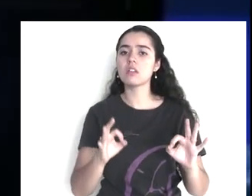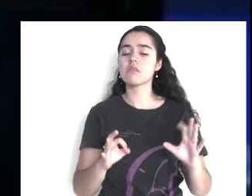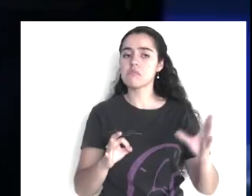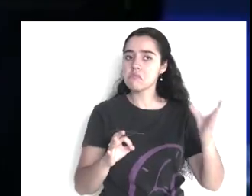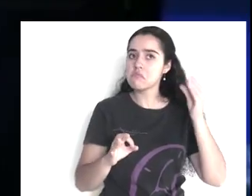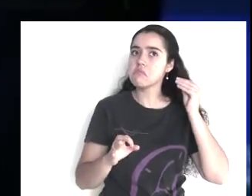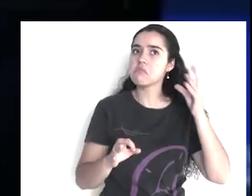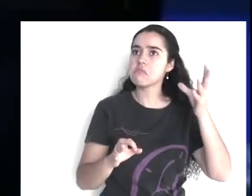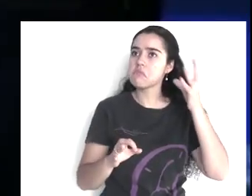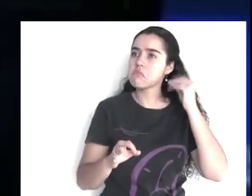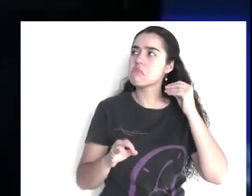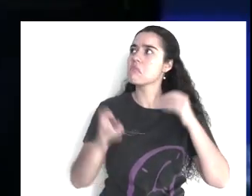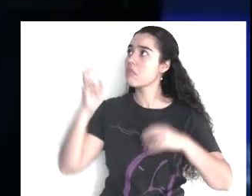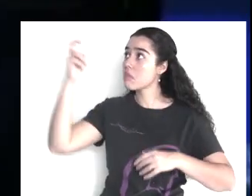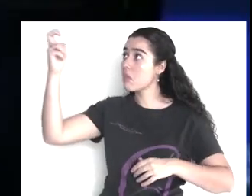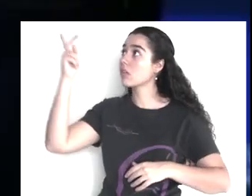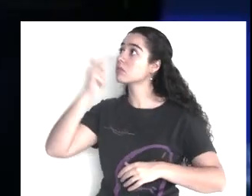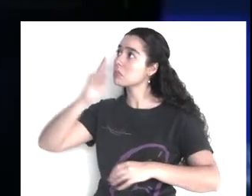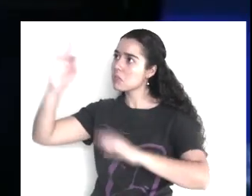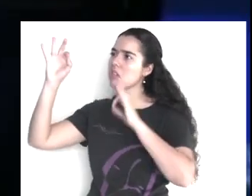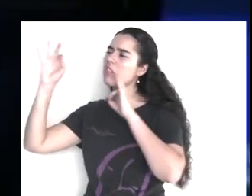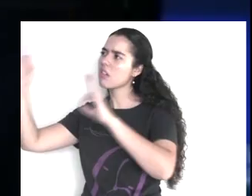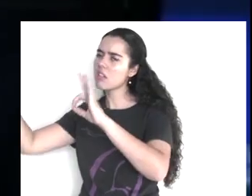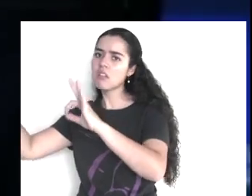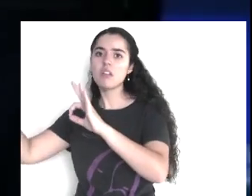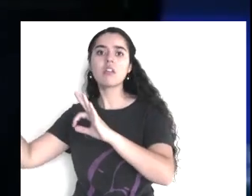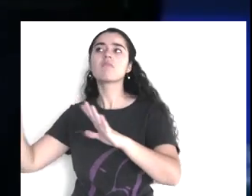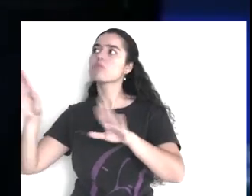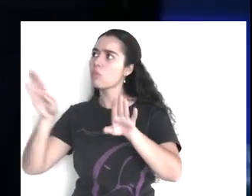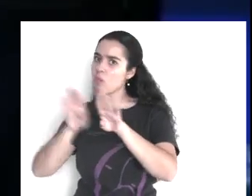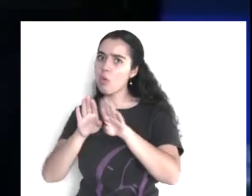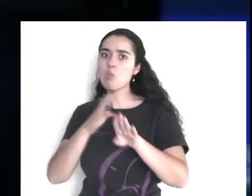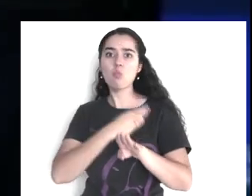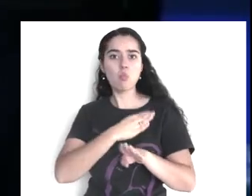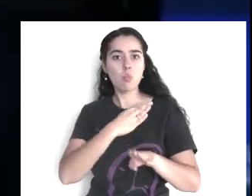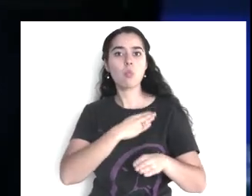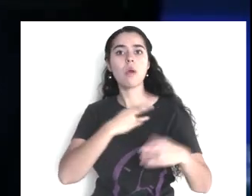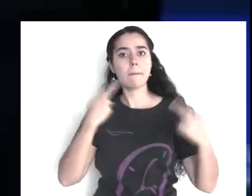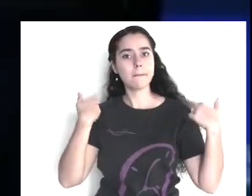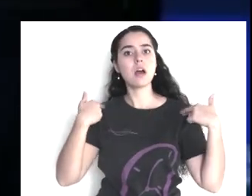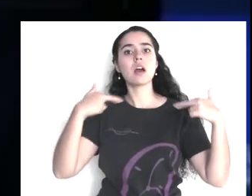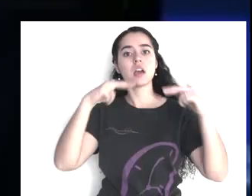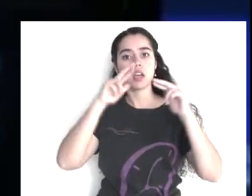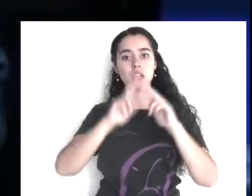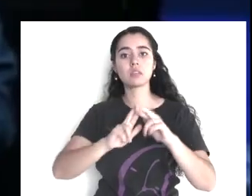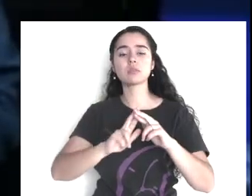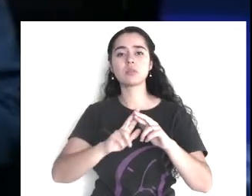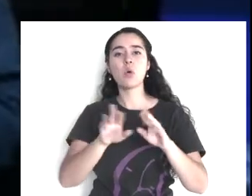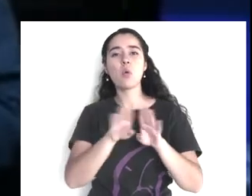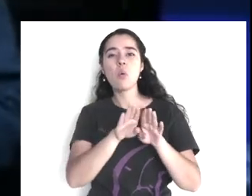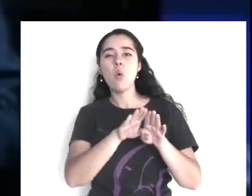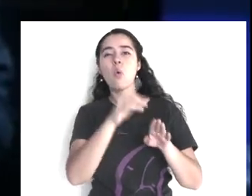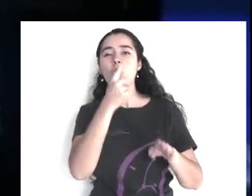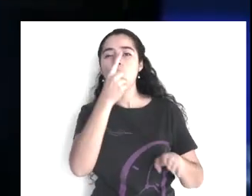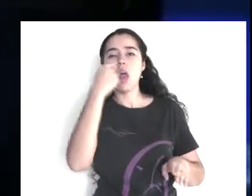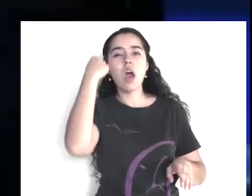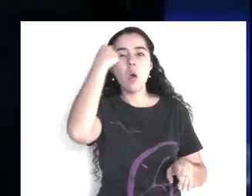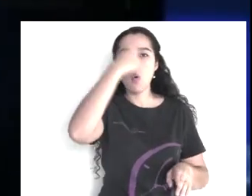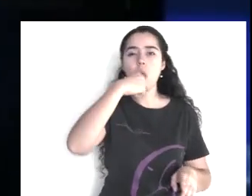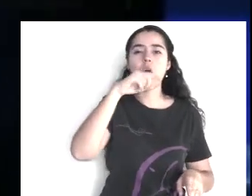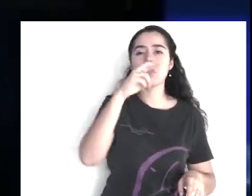no, no, no, este hermano, tiene madera de maestro, y el mensaje, duró como una hora 25,